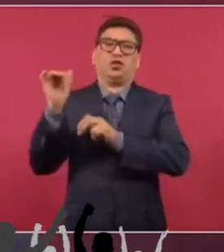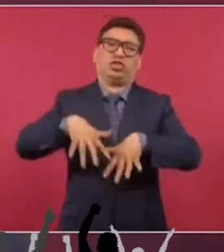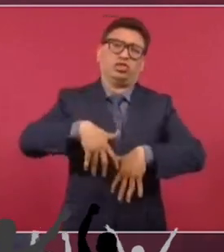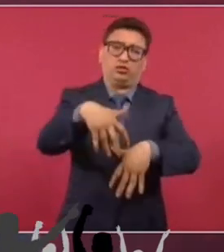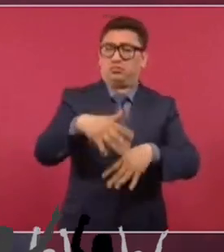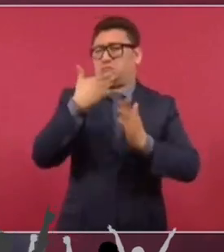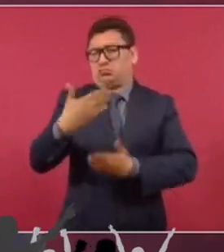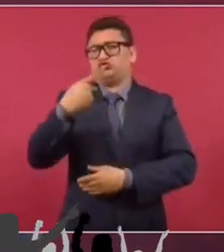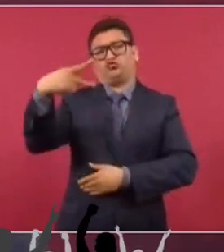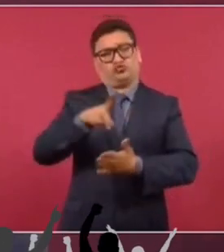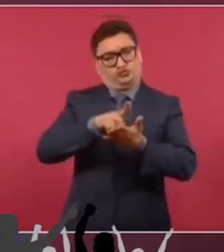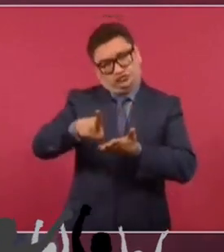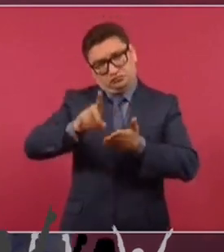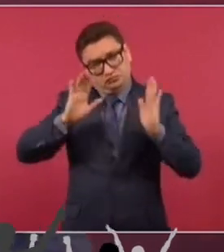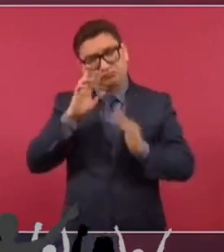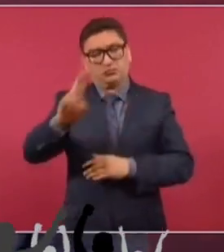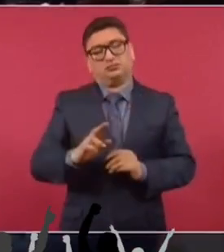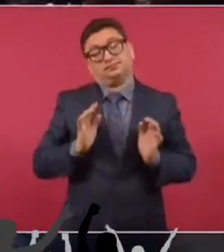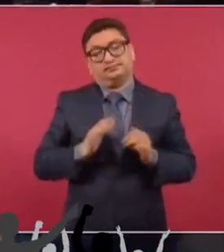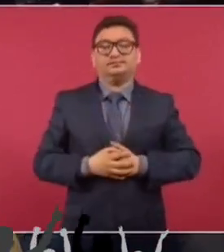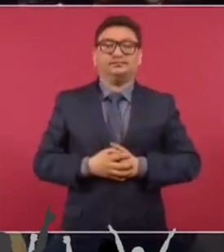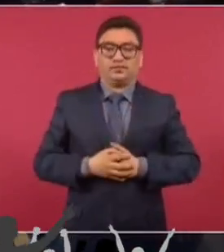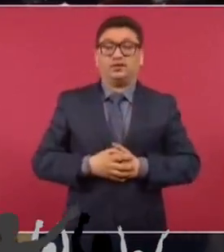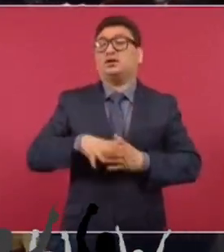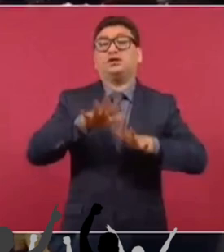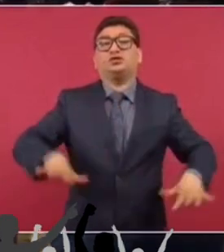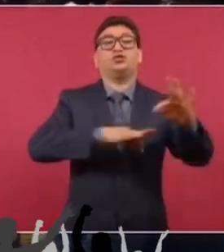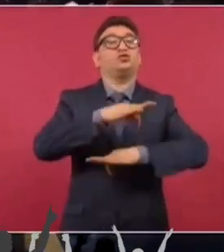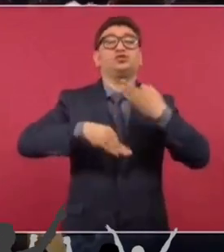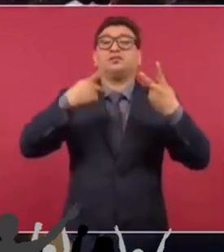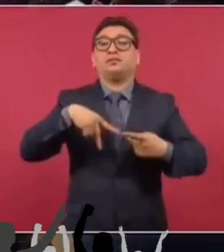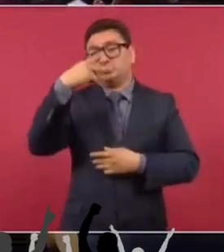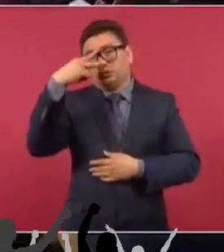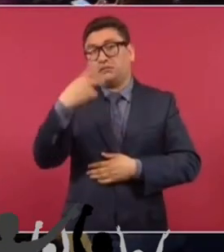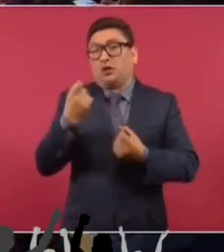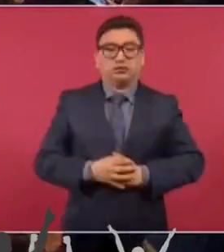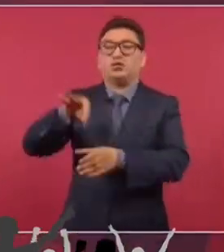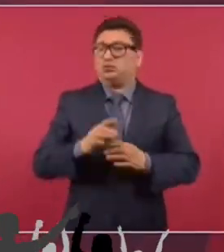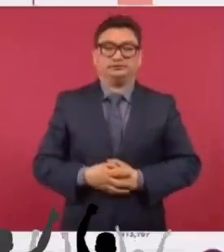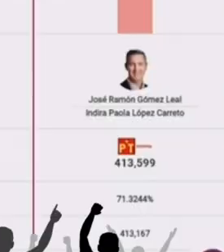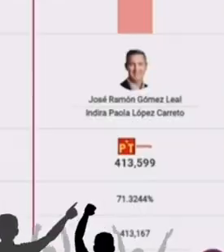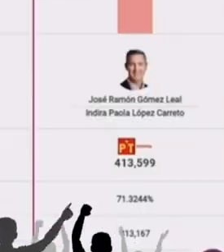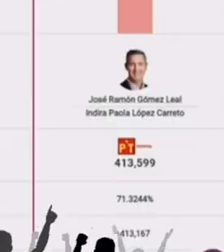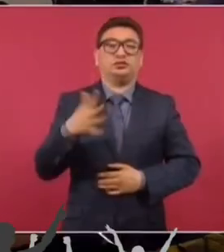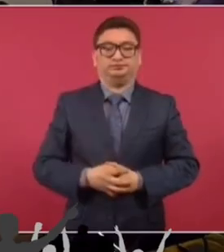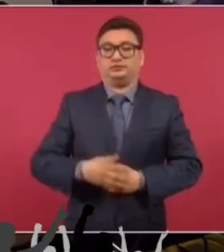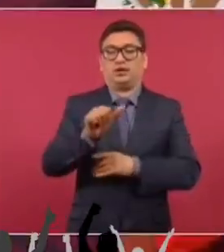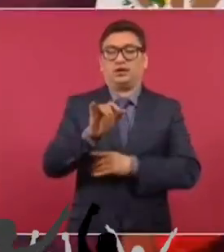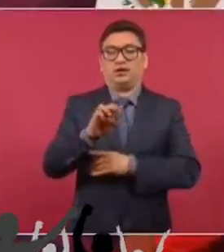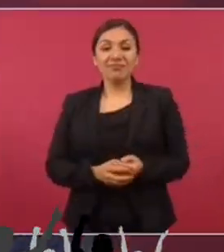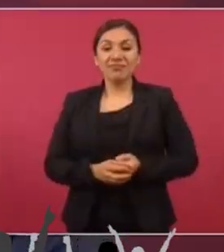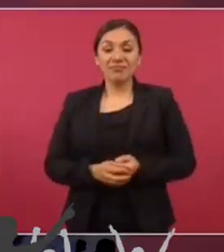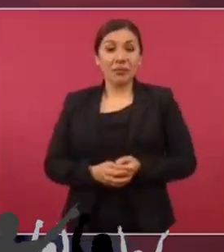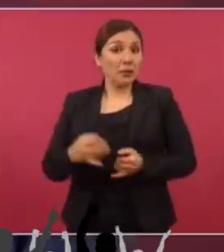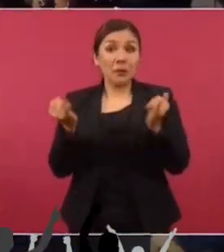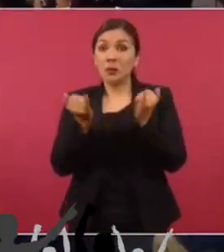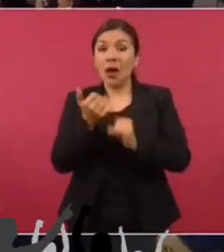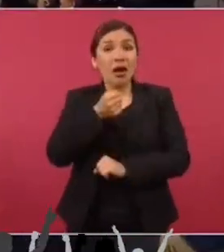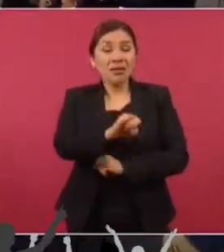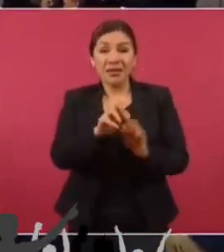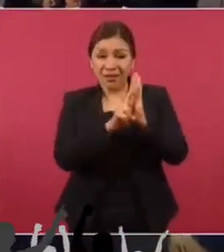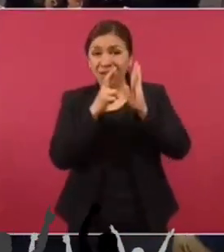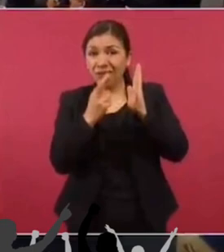de hacerlo. Afortunadamente, el pueblo de México está apoyando. Veinte minutos después. Esta revista,